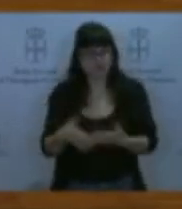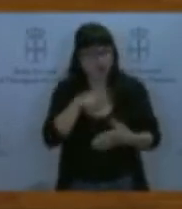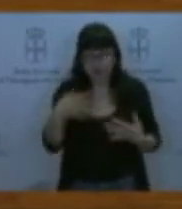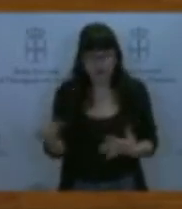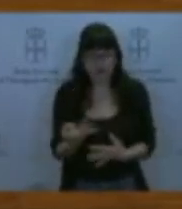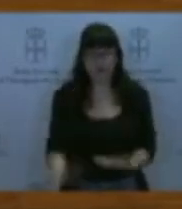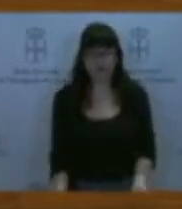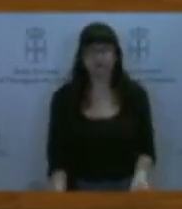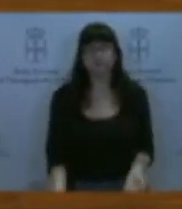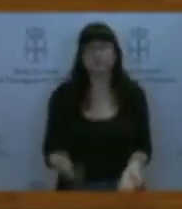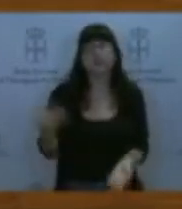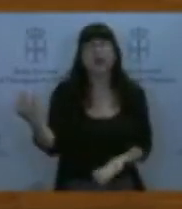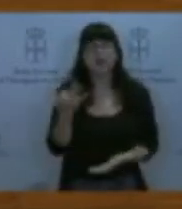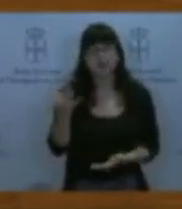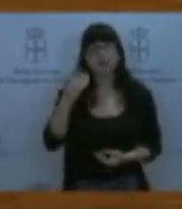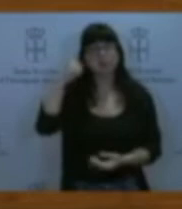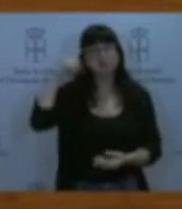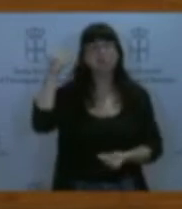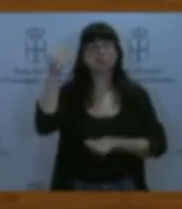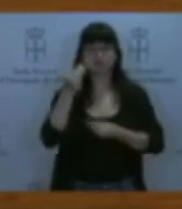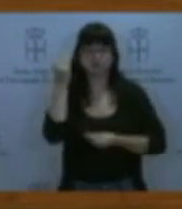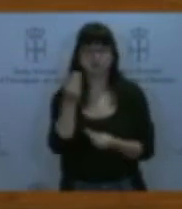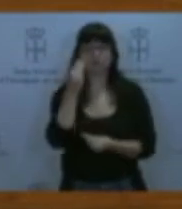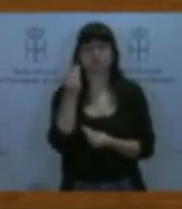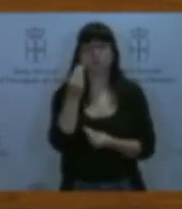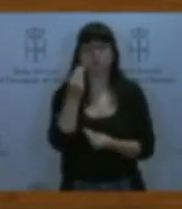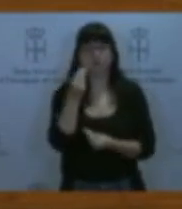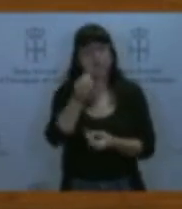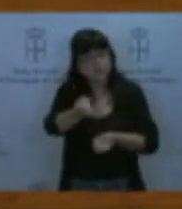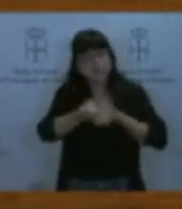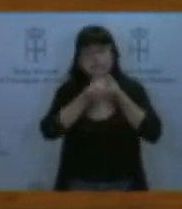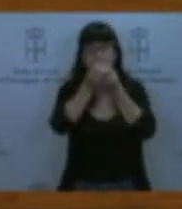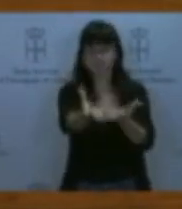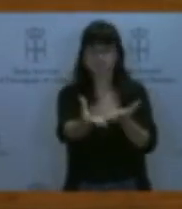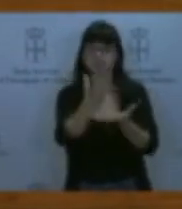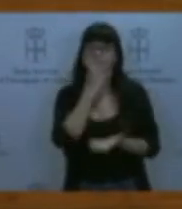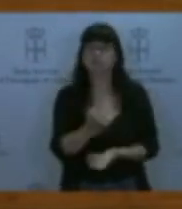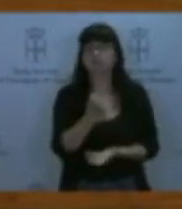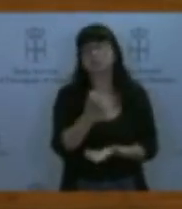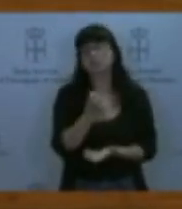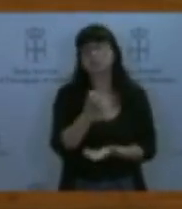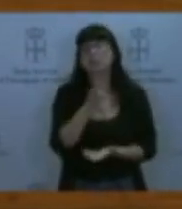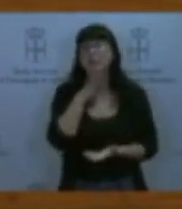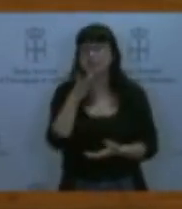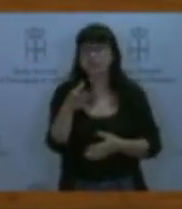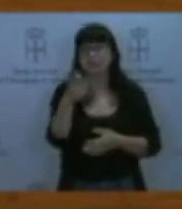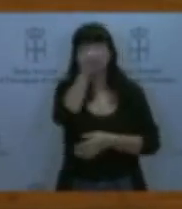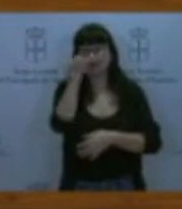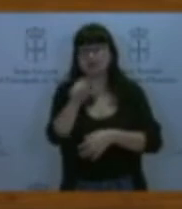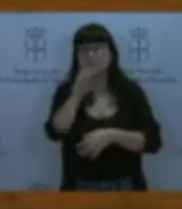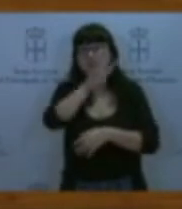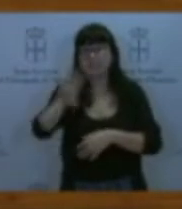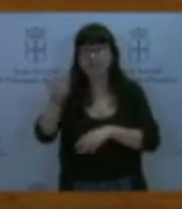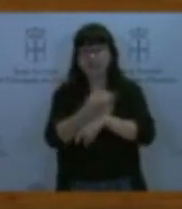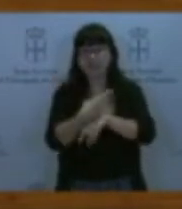con lo que predicamos y dar trigo. Situar las 35 horas en 2019 supone facilitar un encuadre en